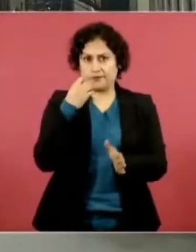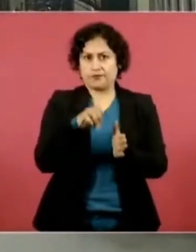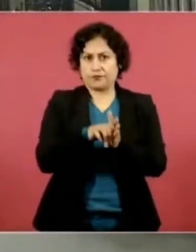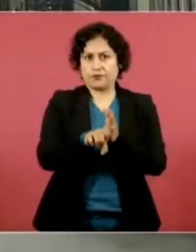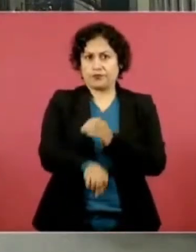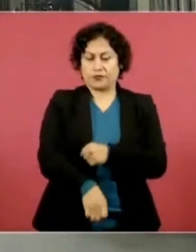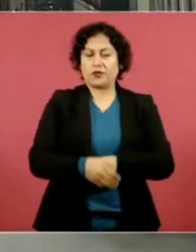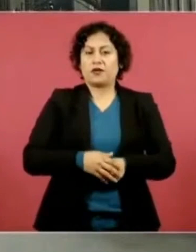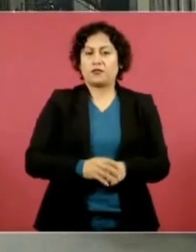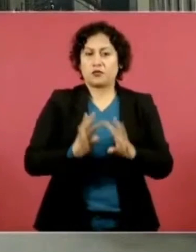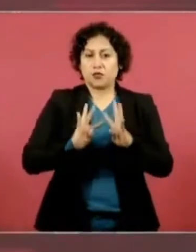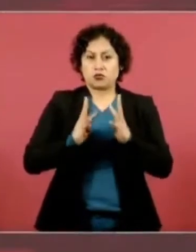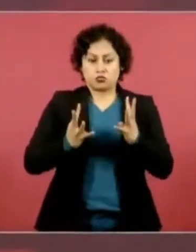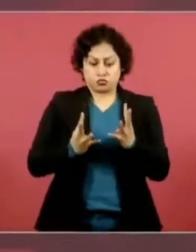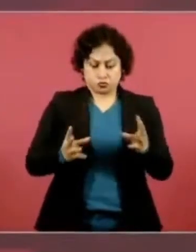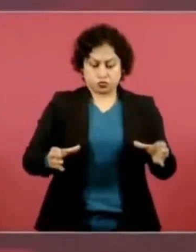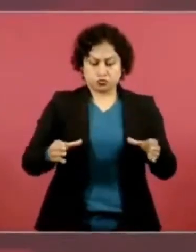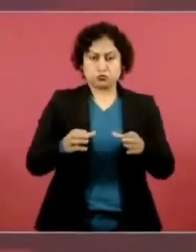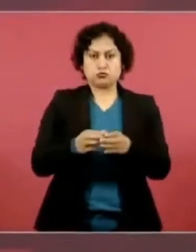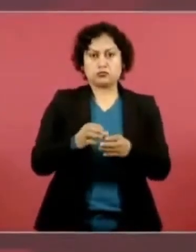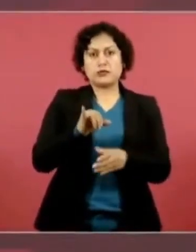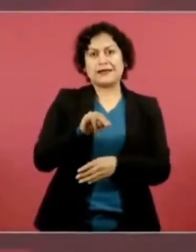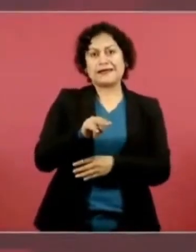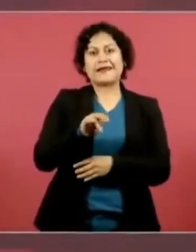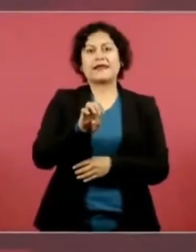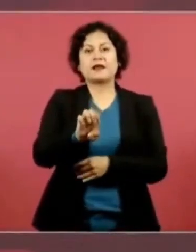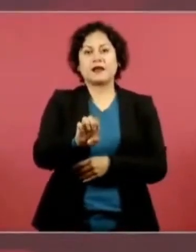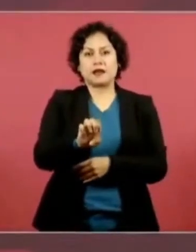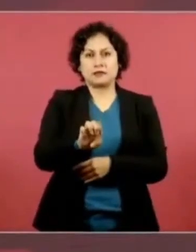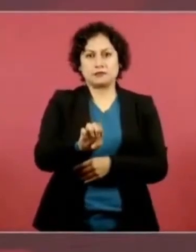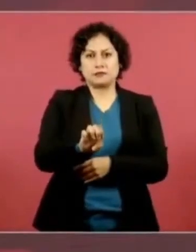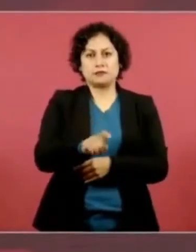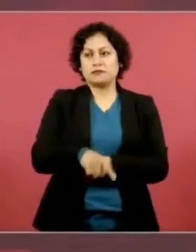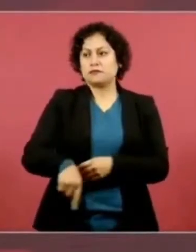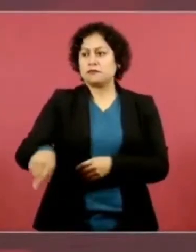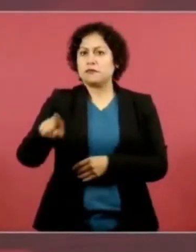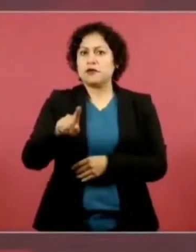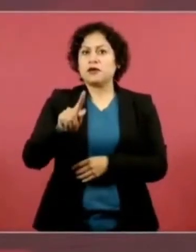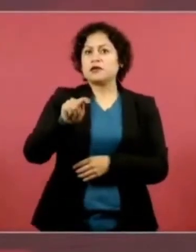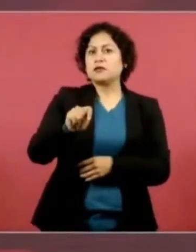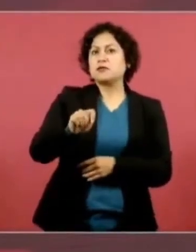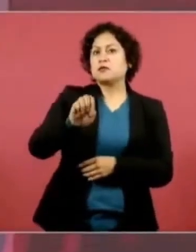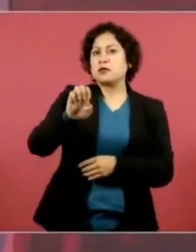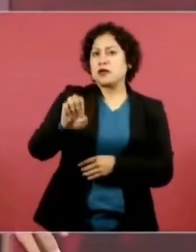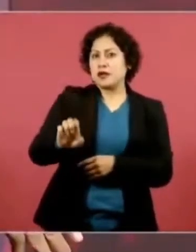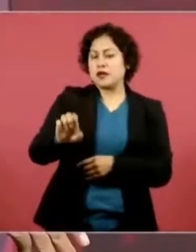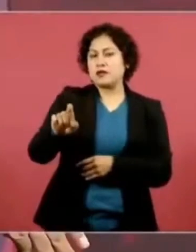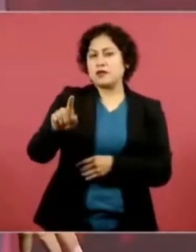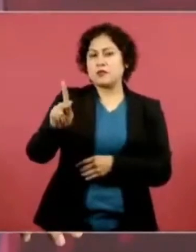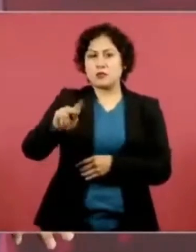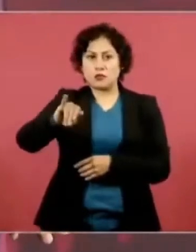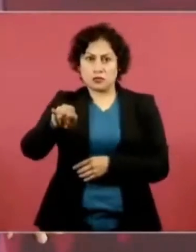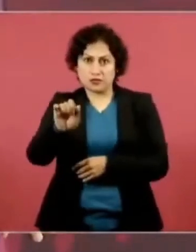en el INE, en el Tribunal Electoral? Tres para el PAN,